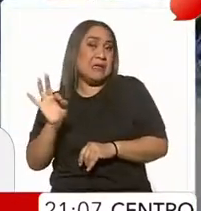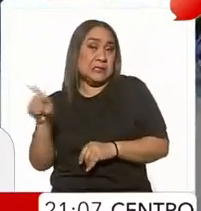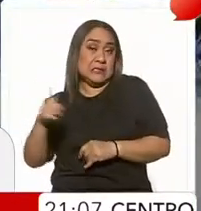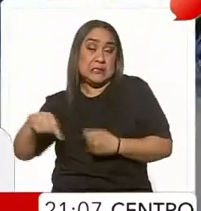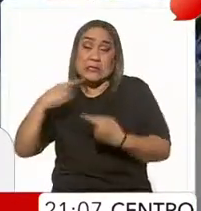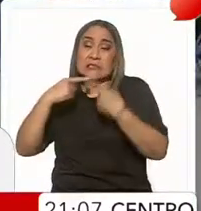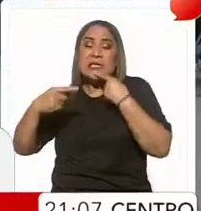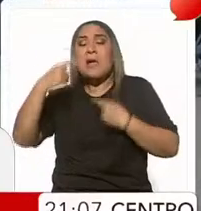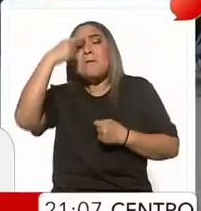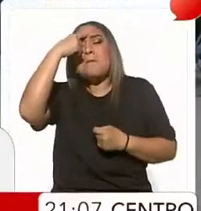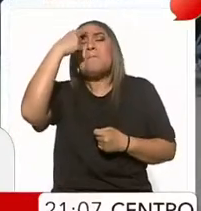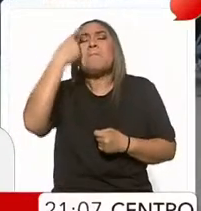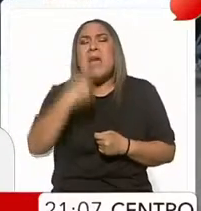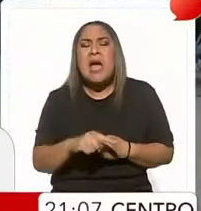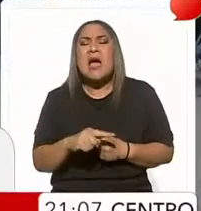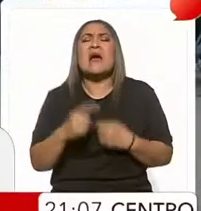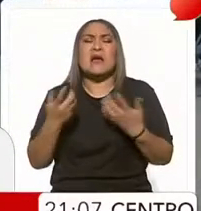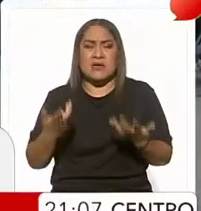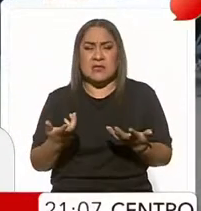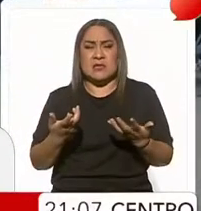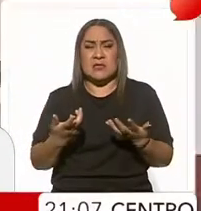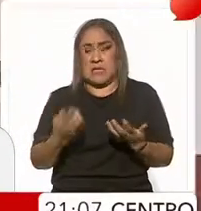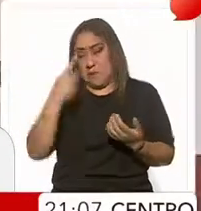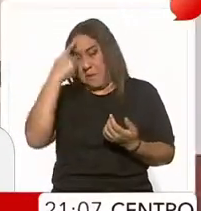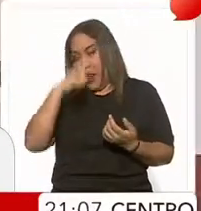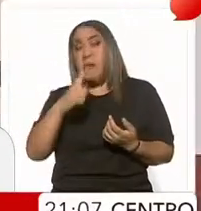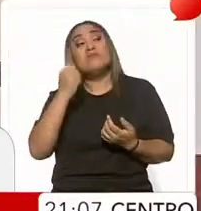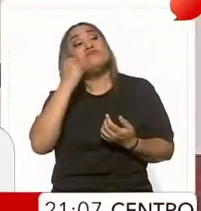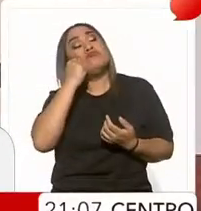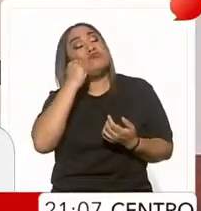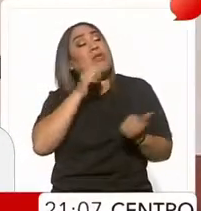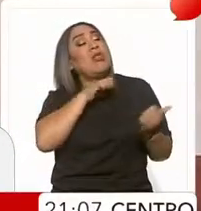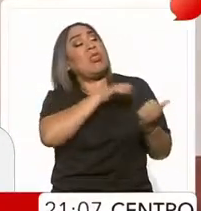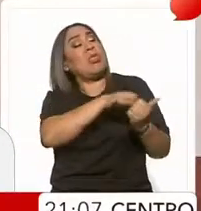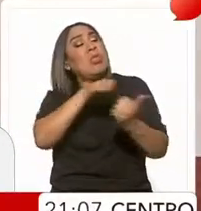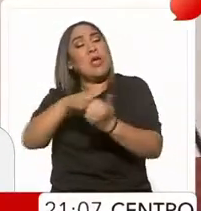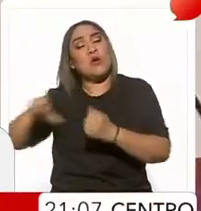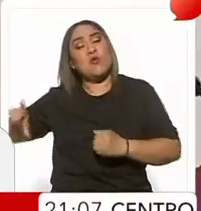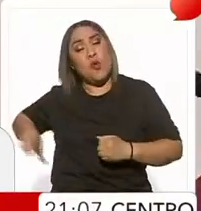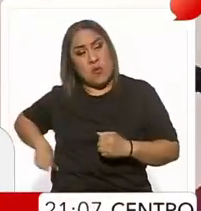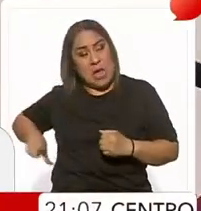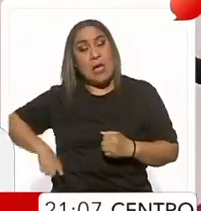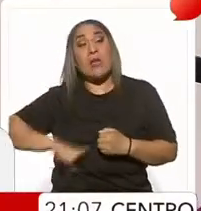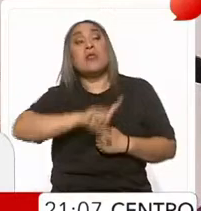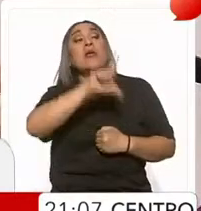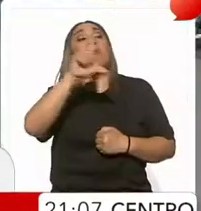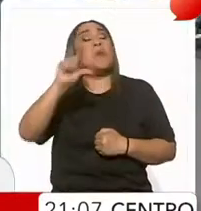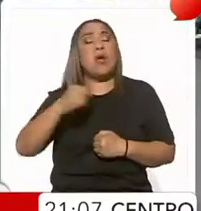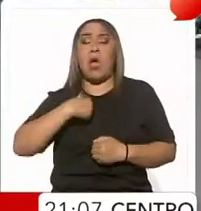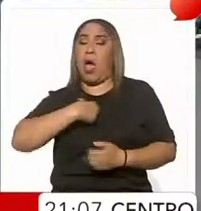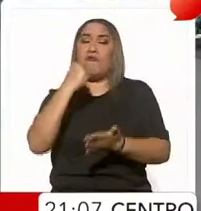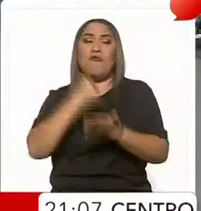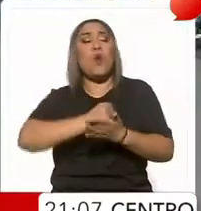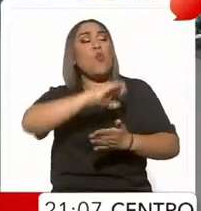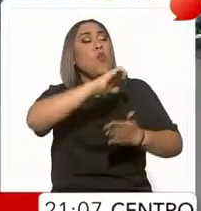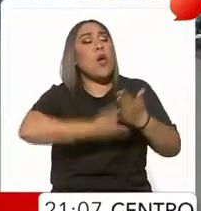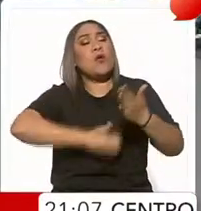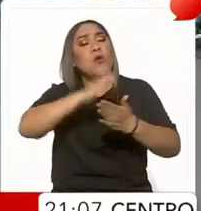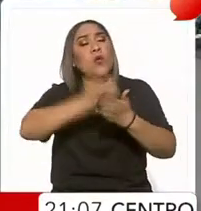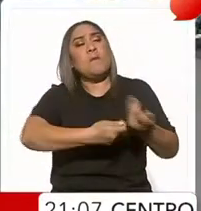poder chantajear a los gobiernos y sacar contratos jugosos,